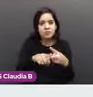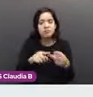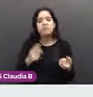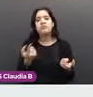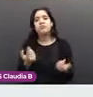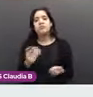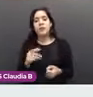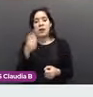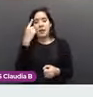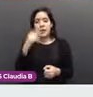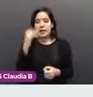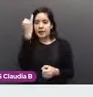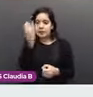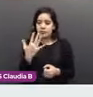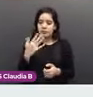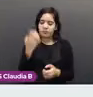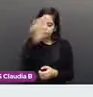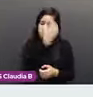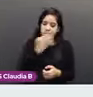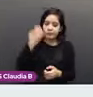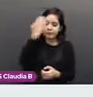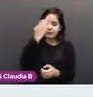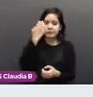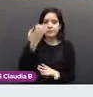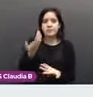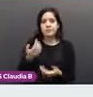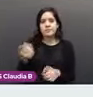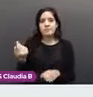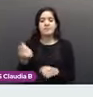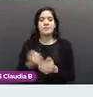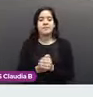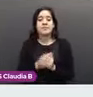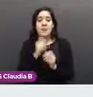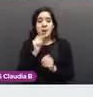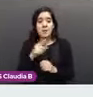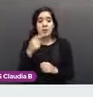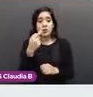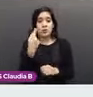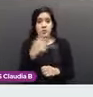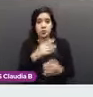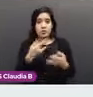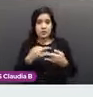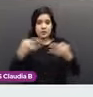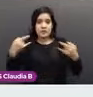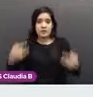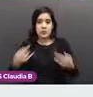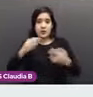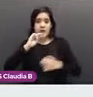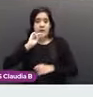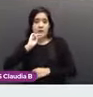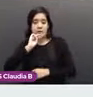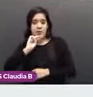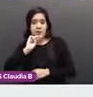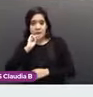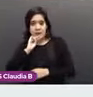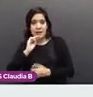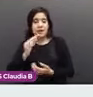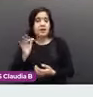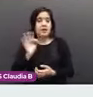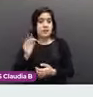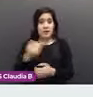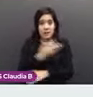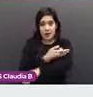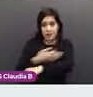los estudios de imagen, la mastografía. Dentro de los antecedentes, vamos a preguntar si hay factores de riesgo familiares con cáncer de mama,